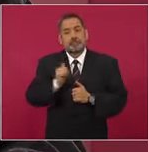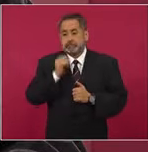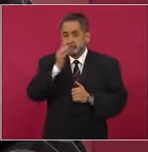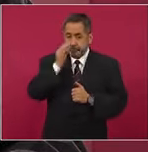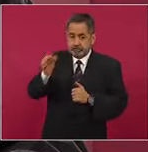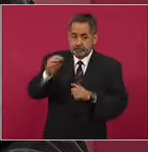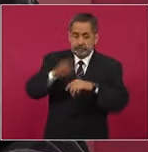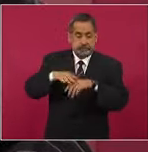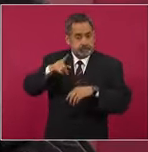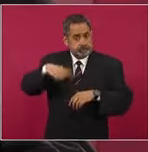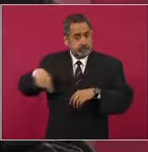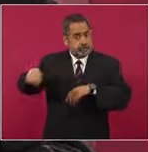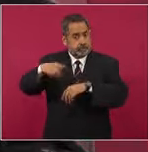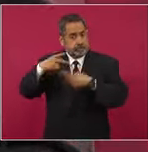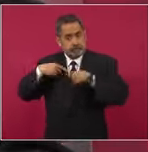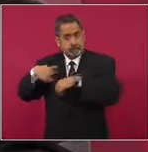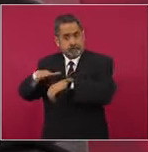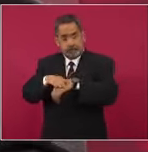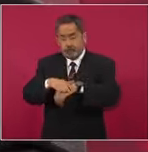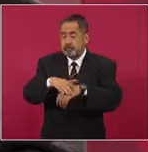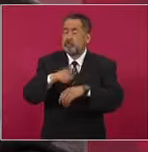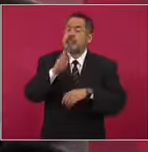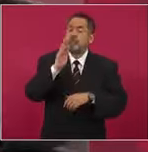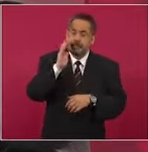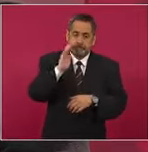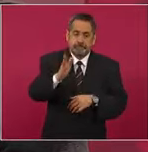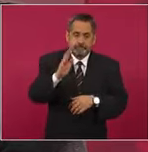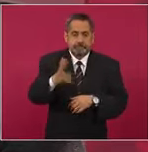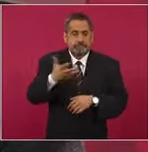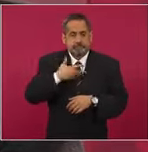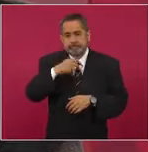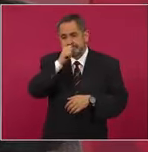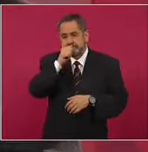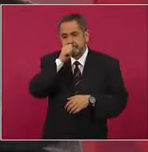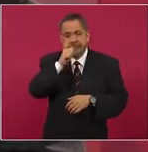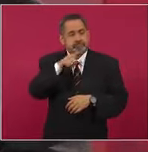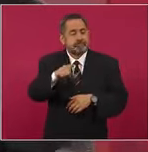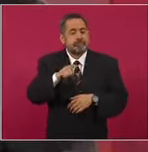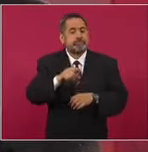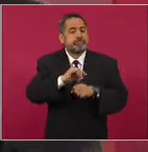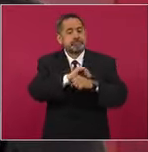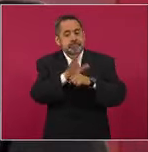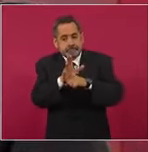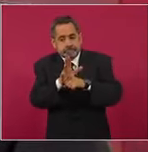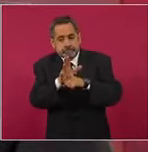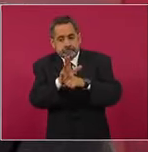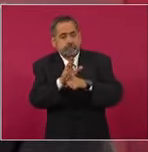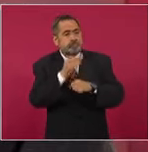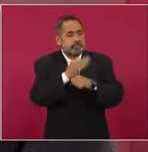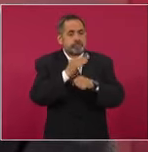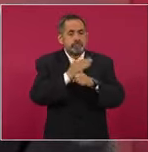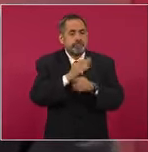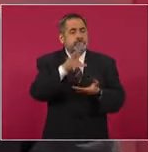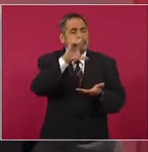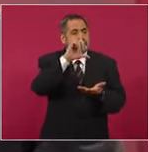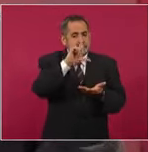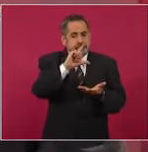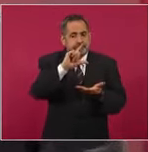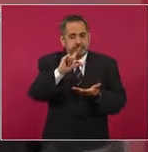decirle a la gente que ya tenemos indicadores de que va bajando